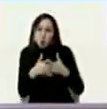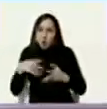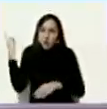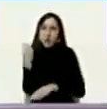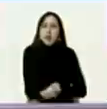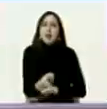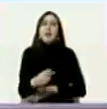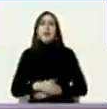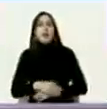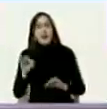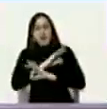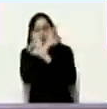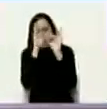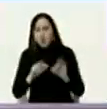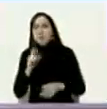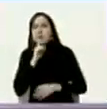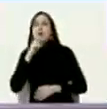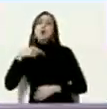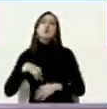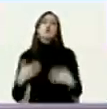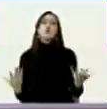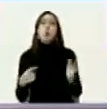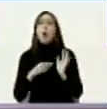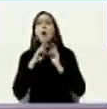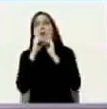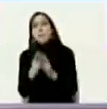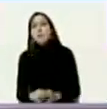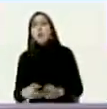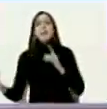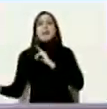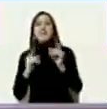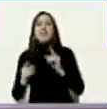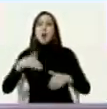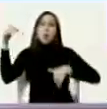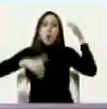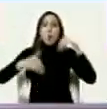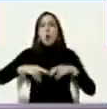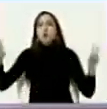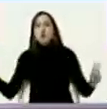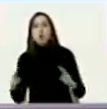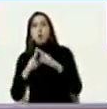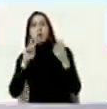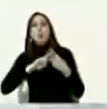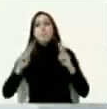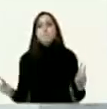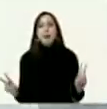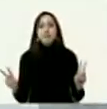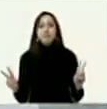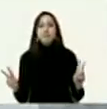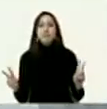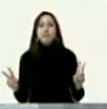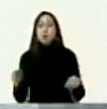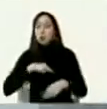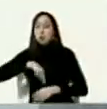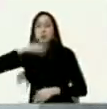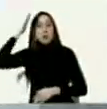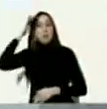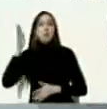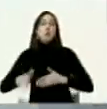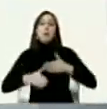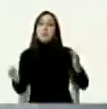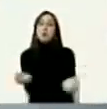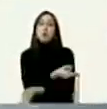siempre dije diálogo paz voto encuentro reconciliación y se ha demostrado que era el camino